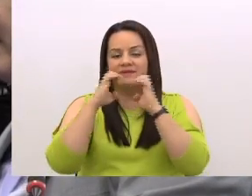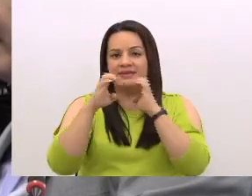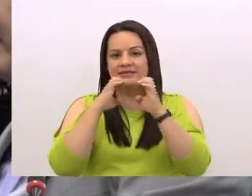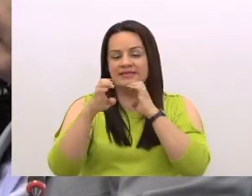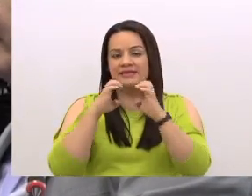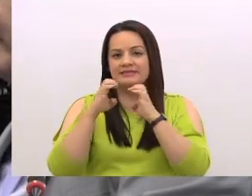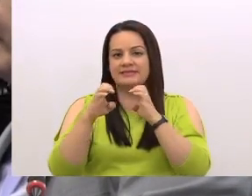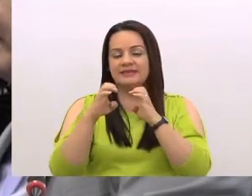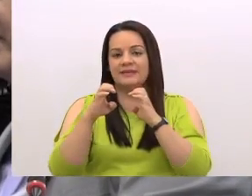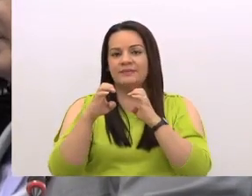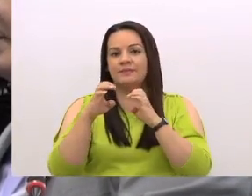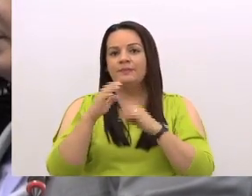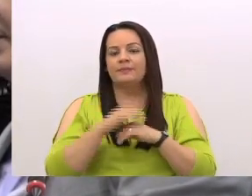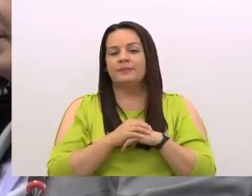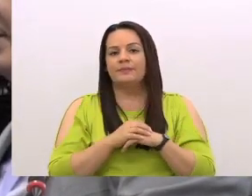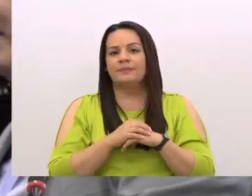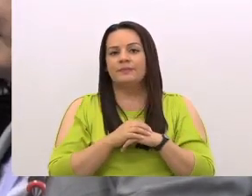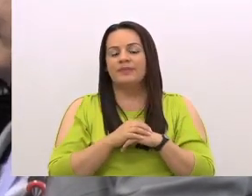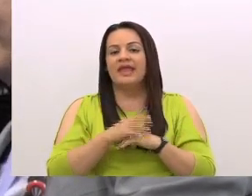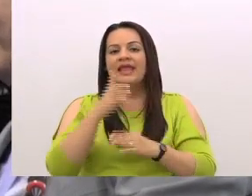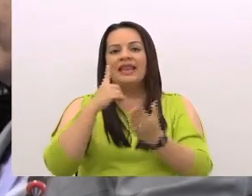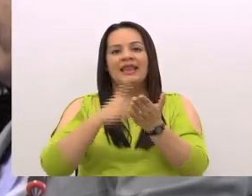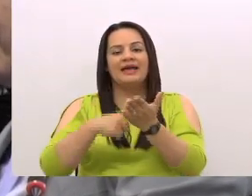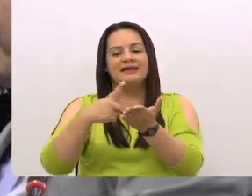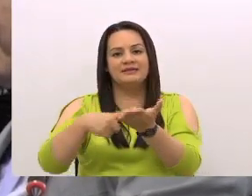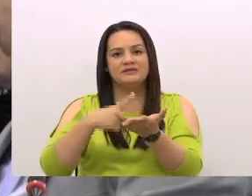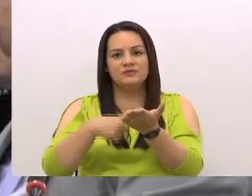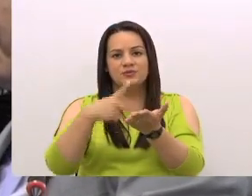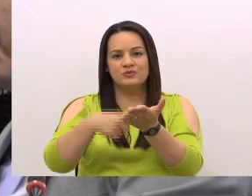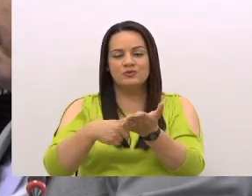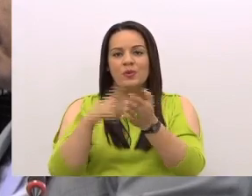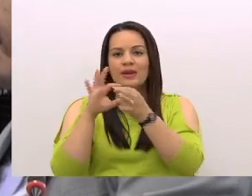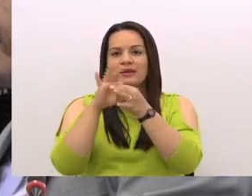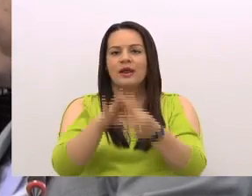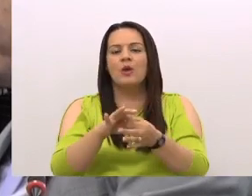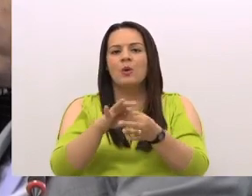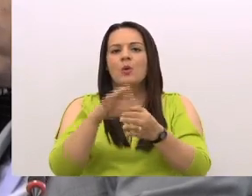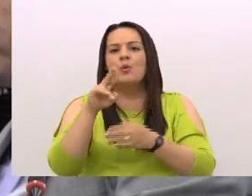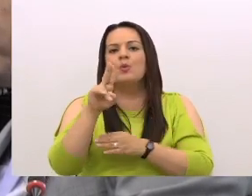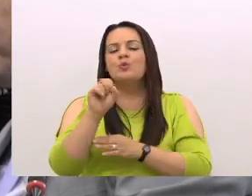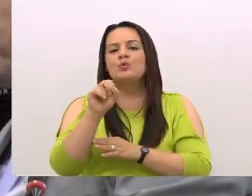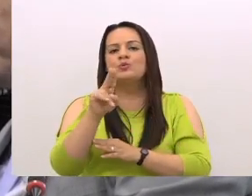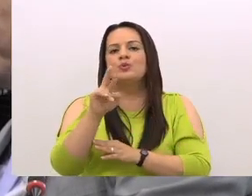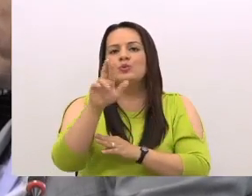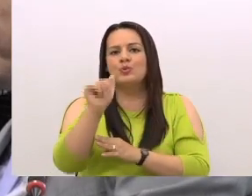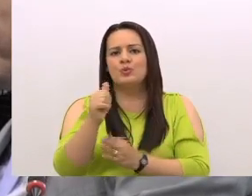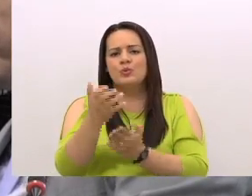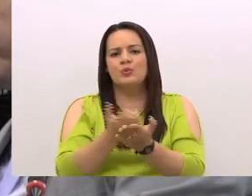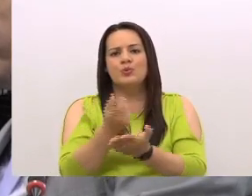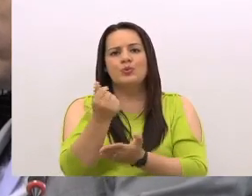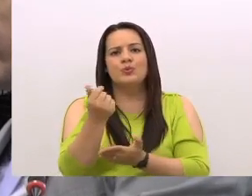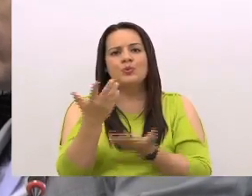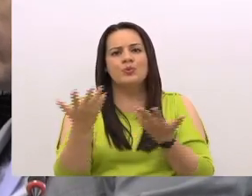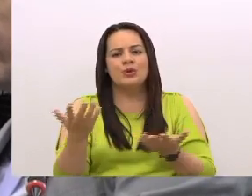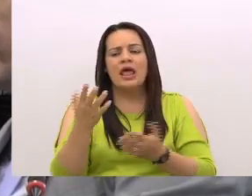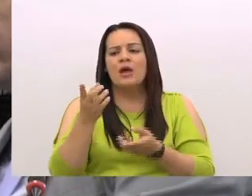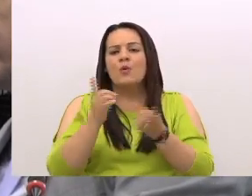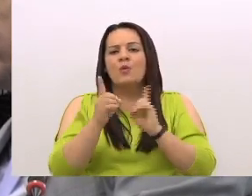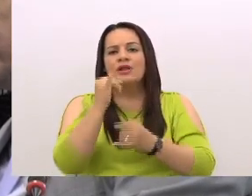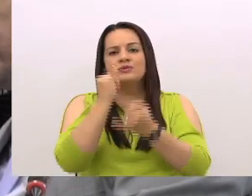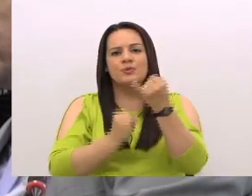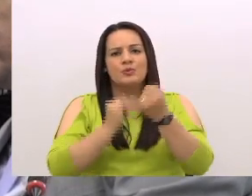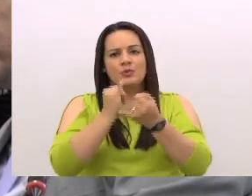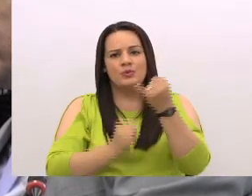la discusión sobre usura. Don David, ¿cuáles son las últimas noticias?